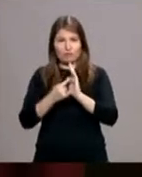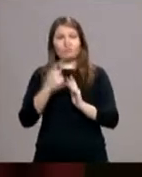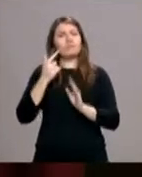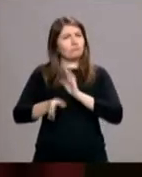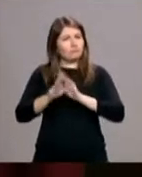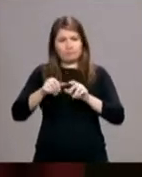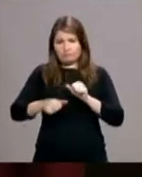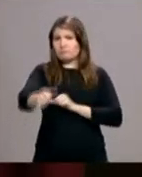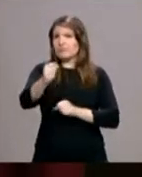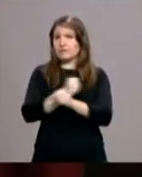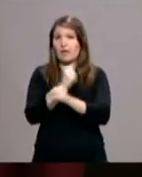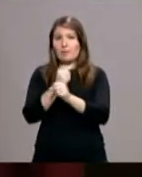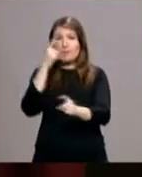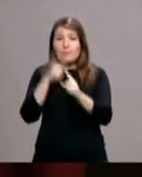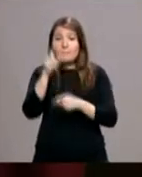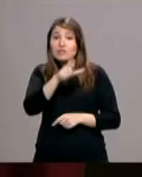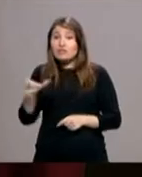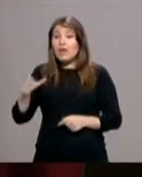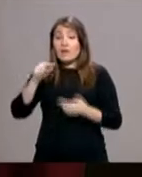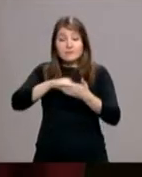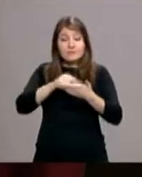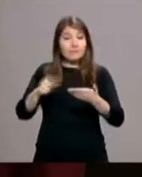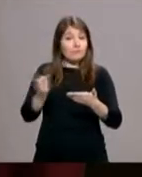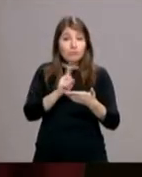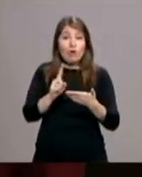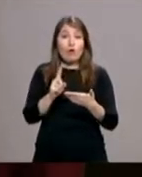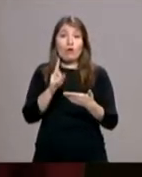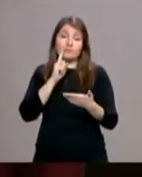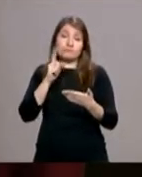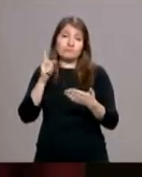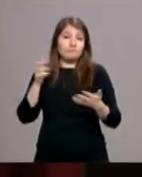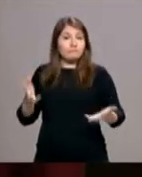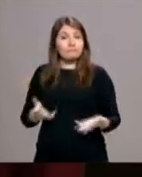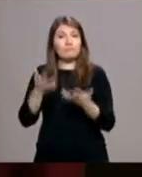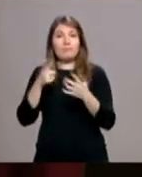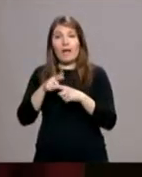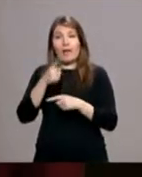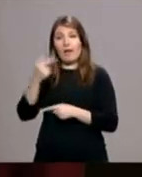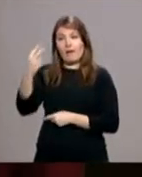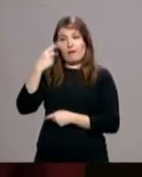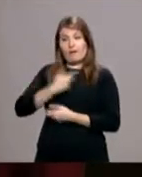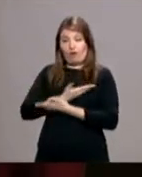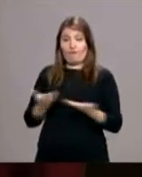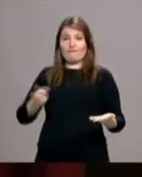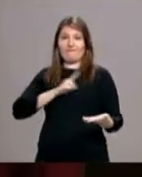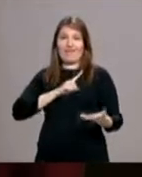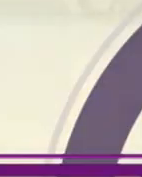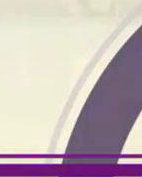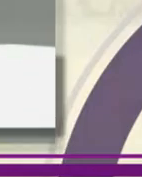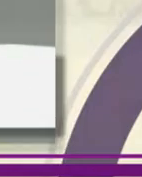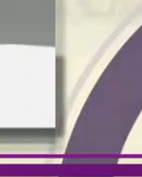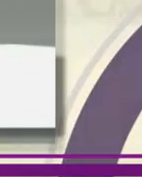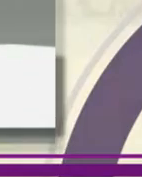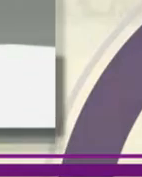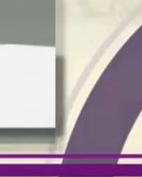trabajando para que aquellos que no marcan la casilla puedan confiar en el trabajo que realiza la Iglesia Católica.